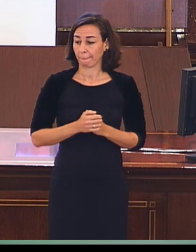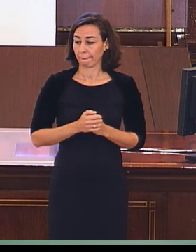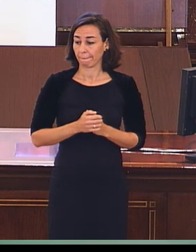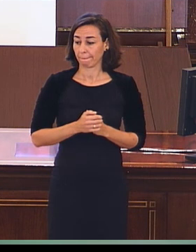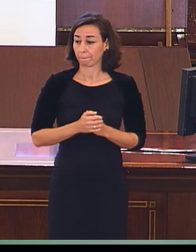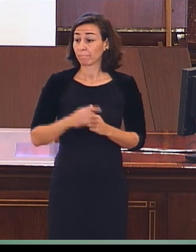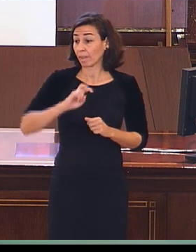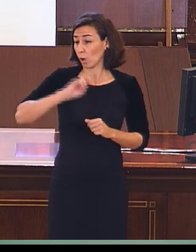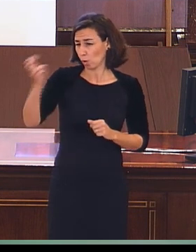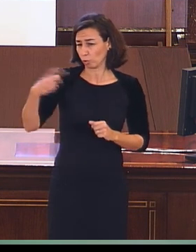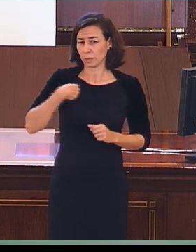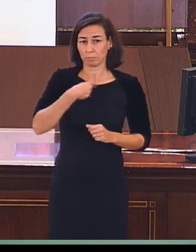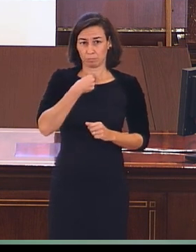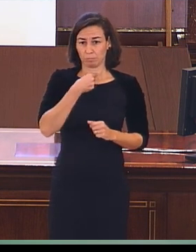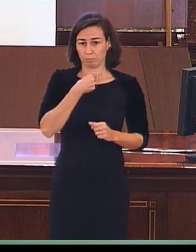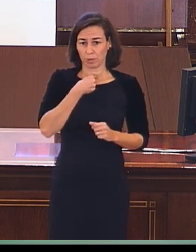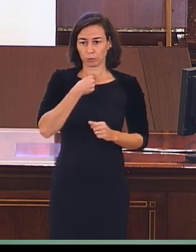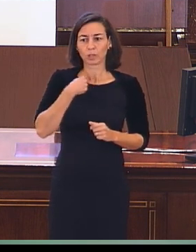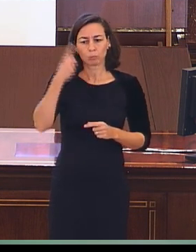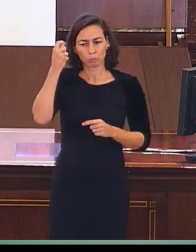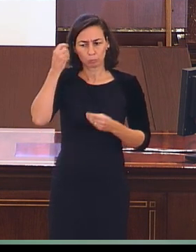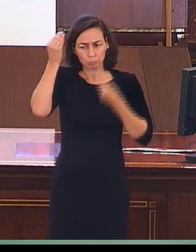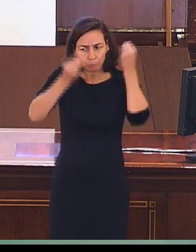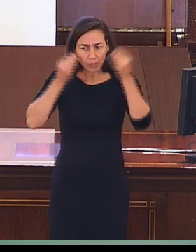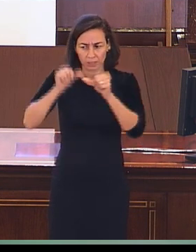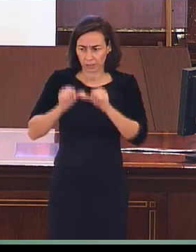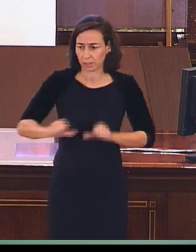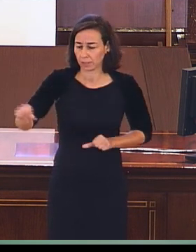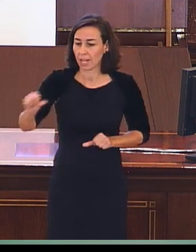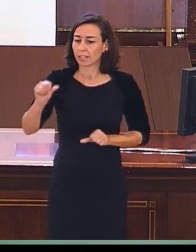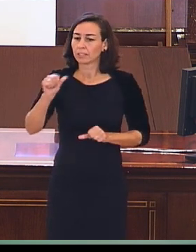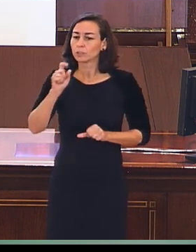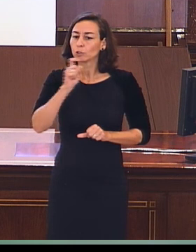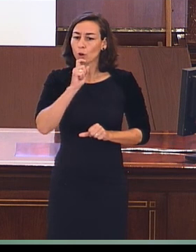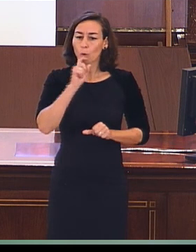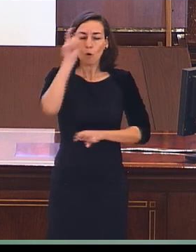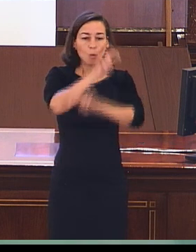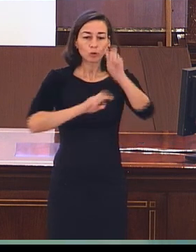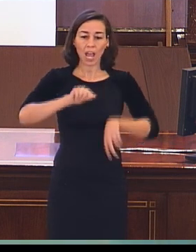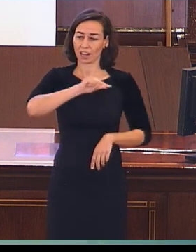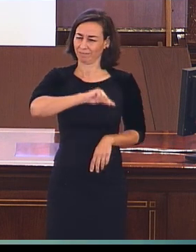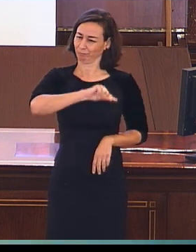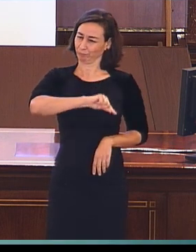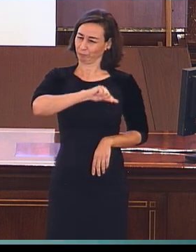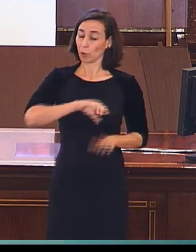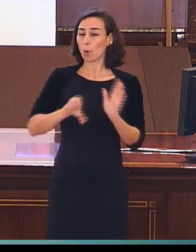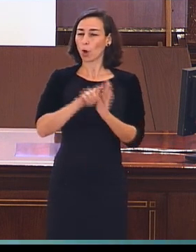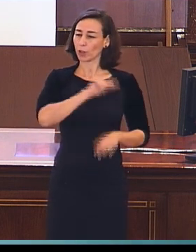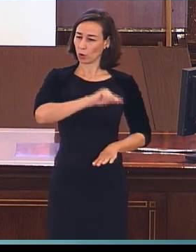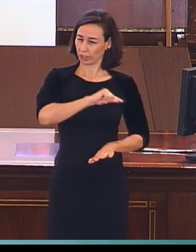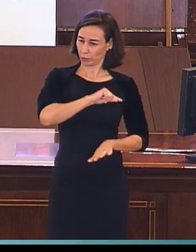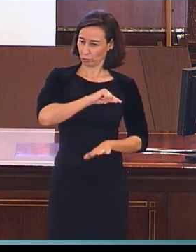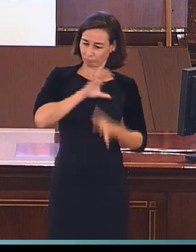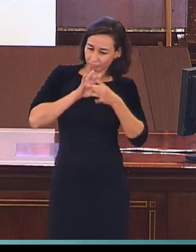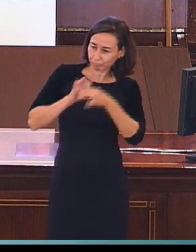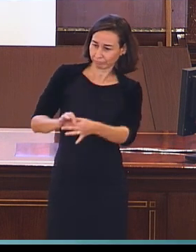me gustaría que también se avanzara y se discutiera, es en el desarrollo de un código ético para la investigación sobre las lenguas de signos,